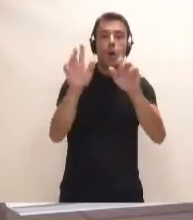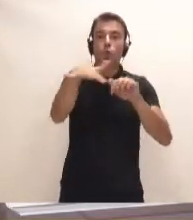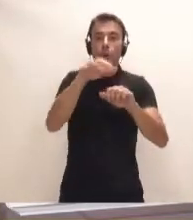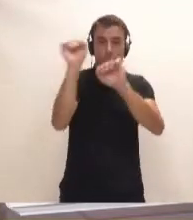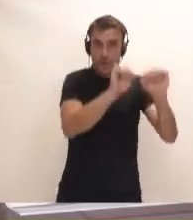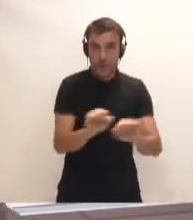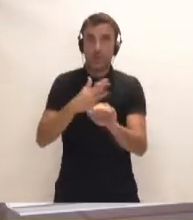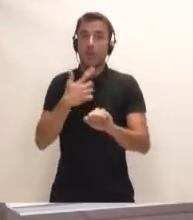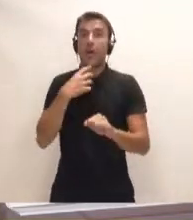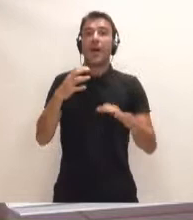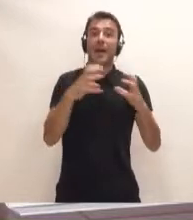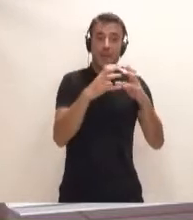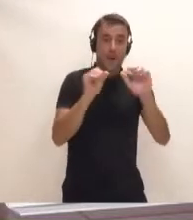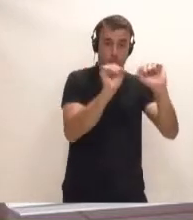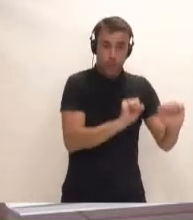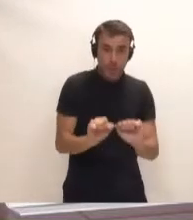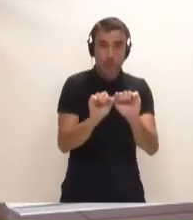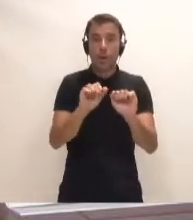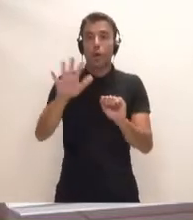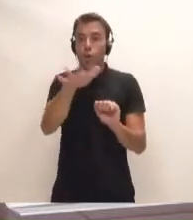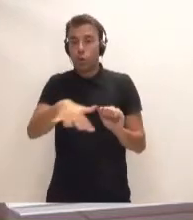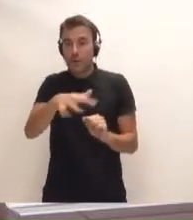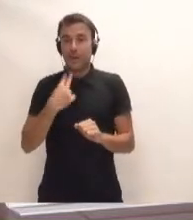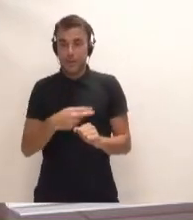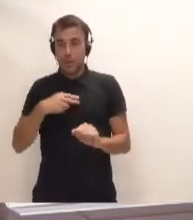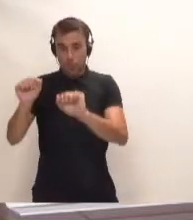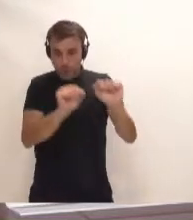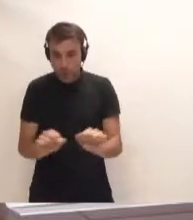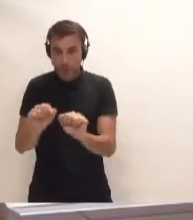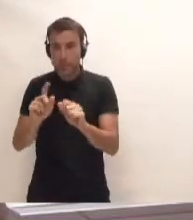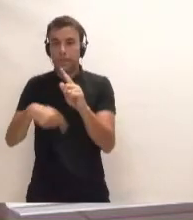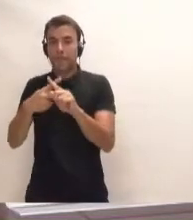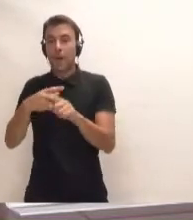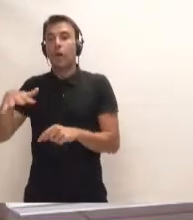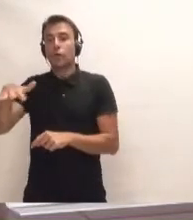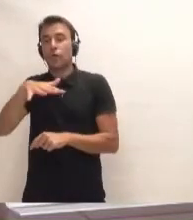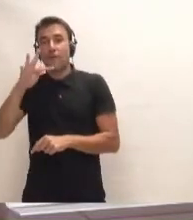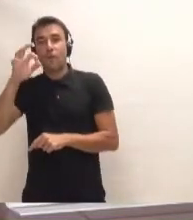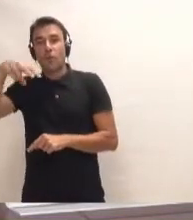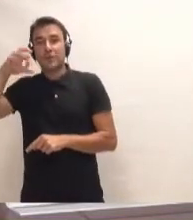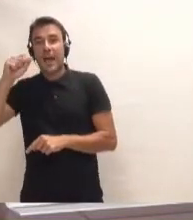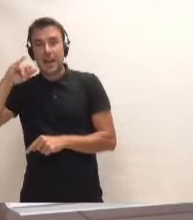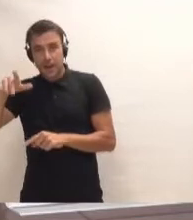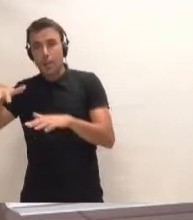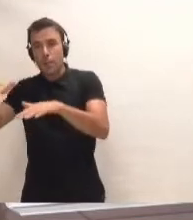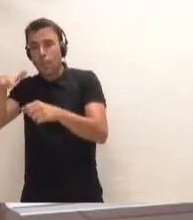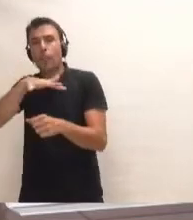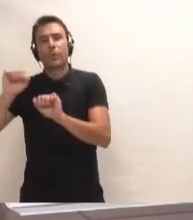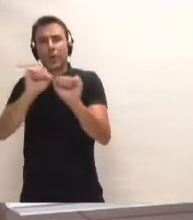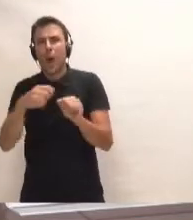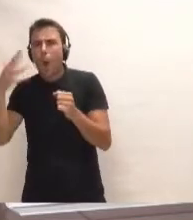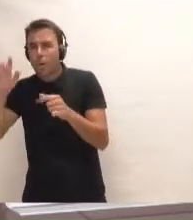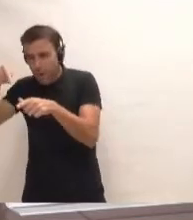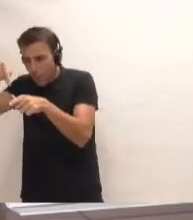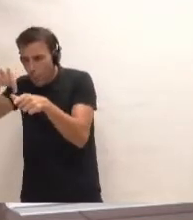Granadilla, tenemos protegida la zona de los cristianos y tenemos protegida la zona de Fonsalía, aunque quede ese recuadro en